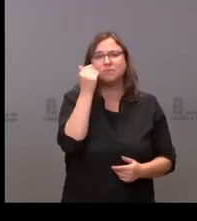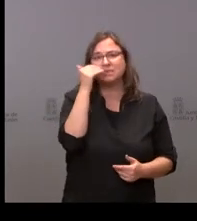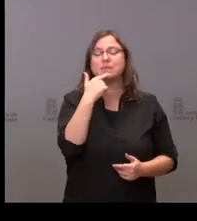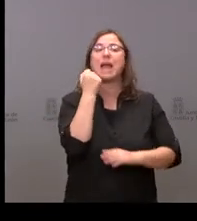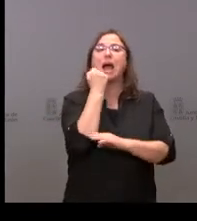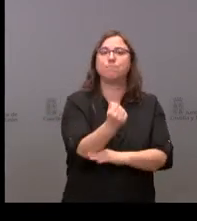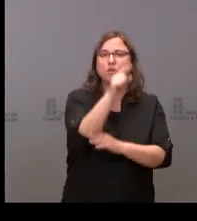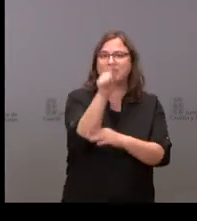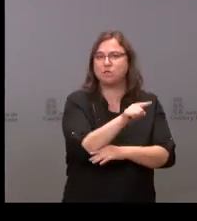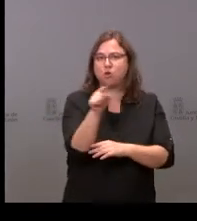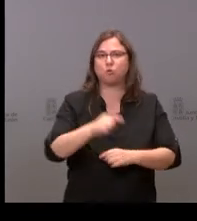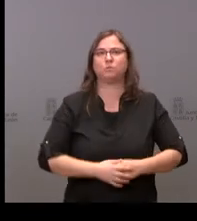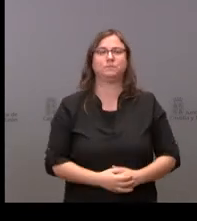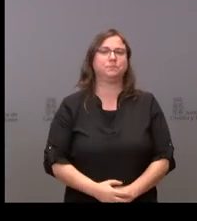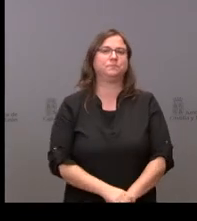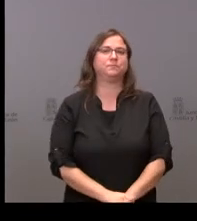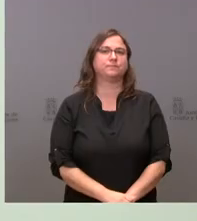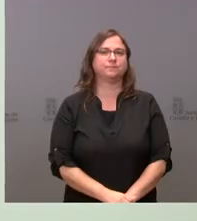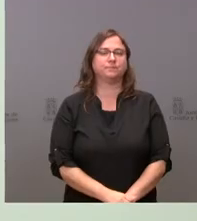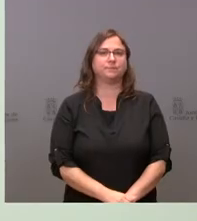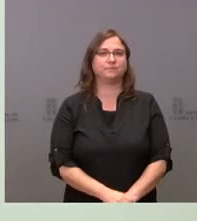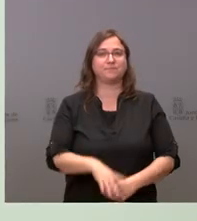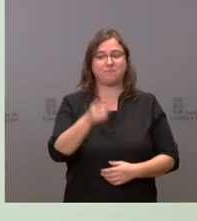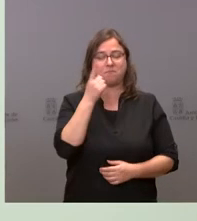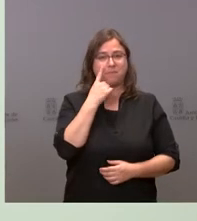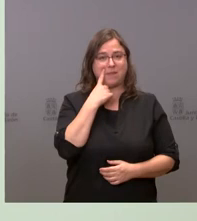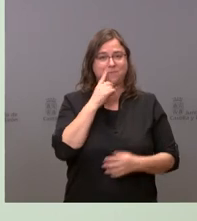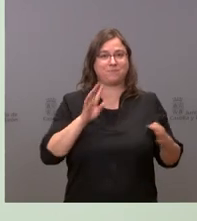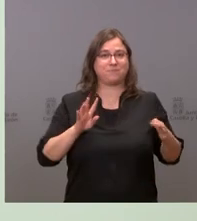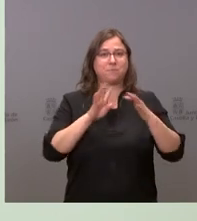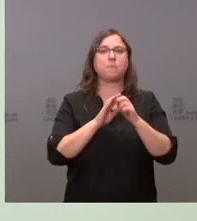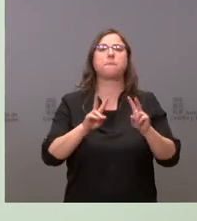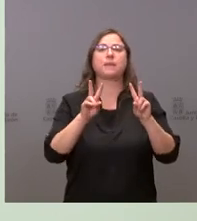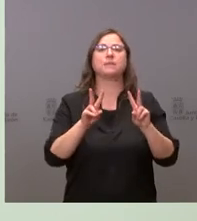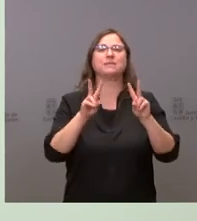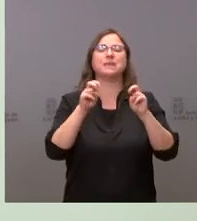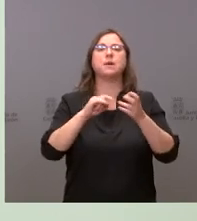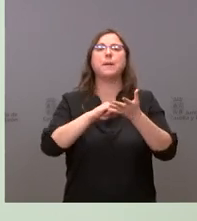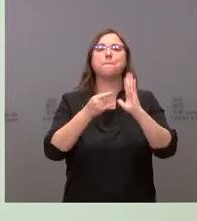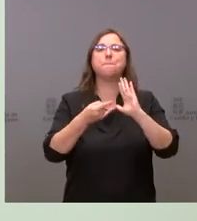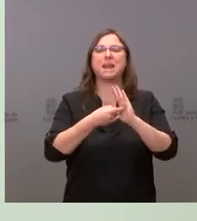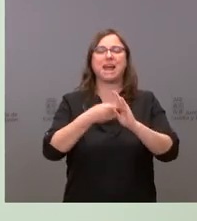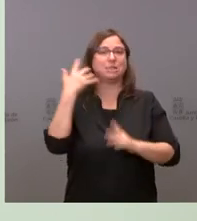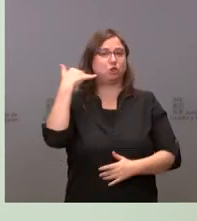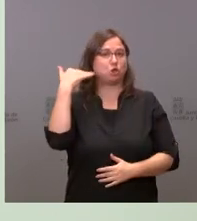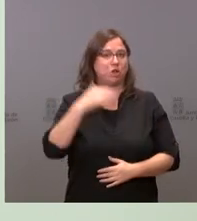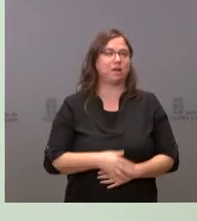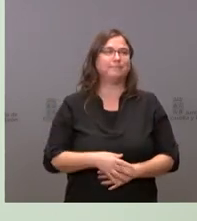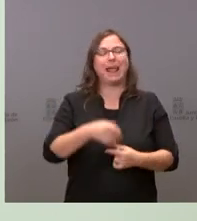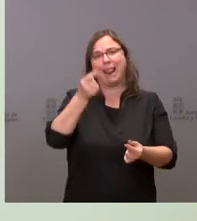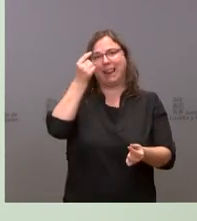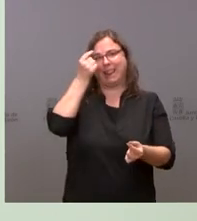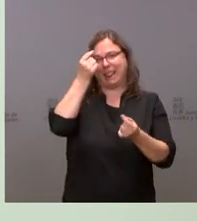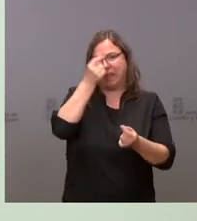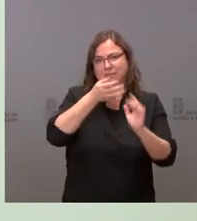apoyan muchas gracias mire respecto de la del plan Soria sin entrar en detalles decir